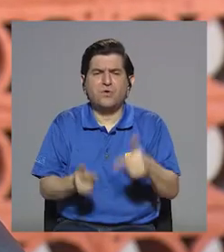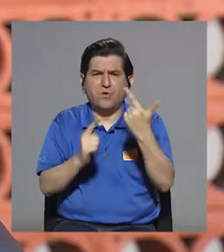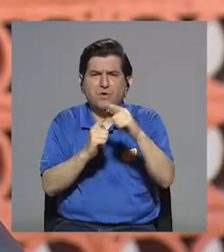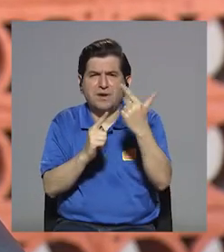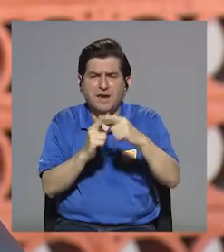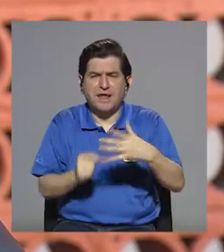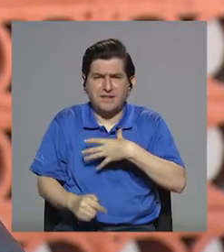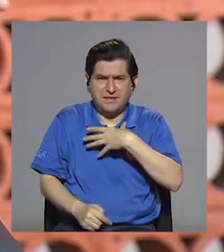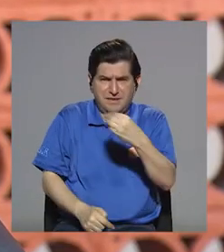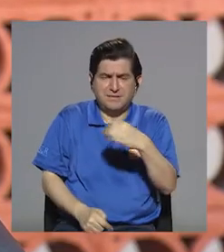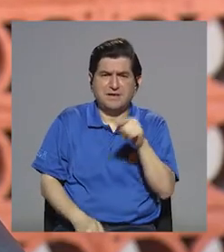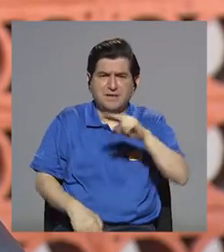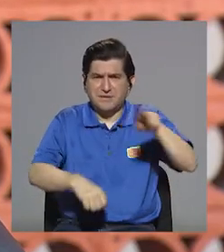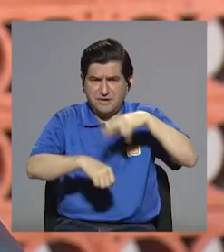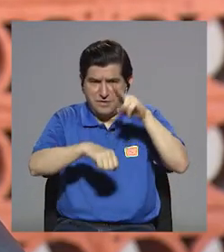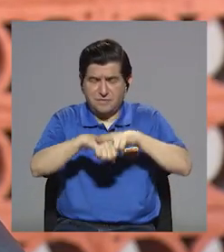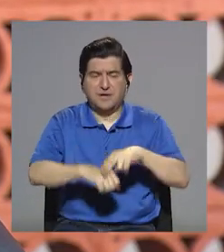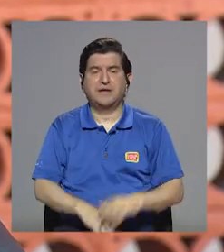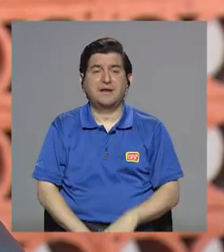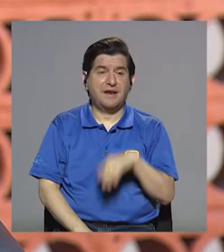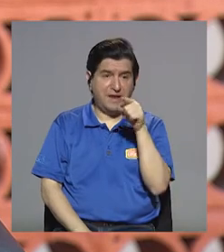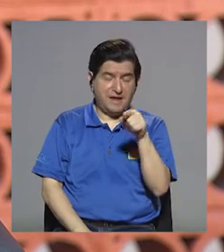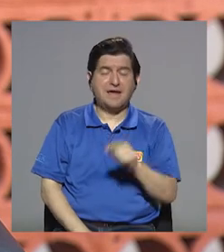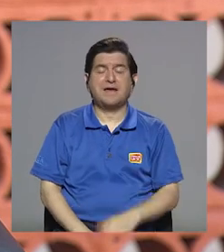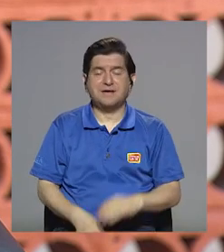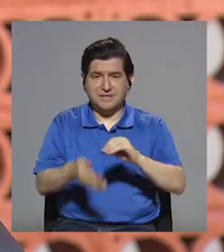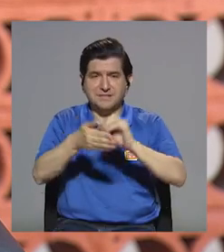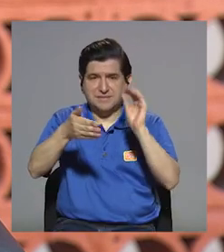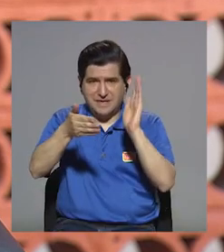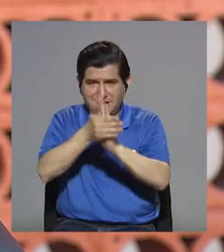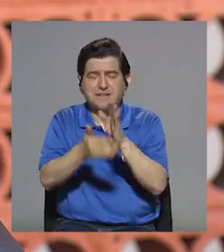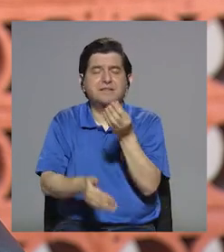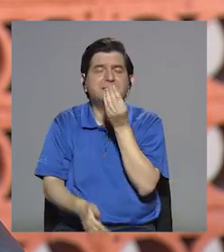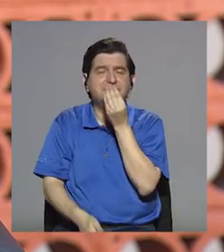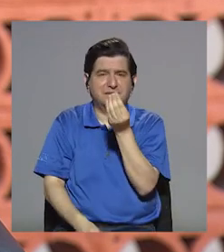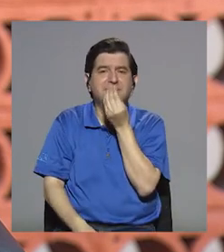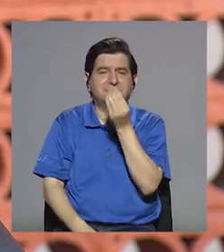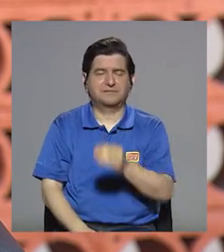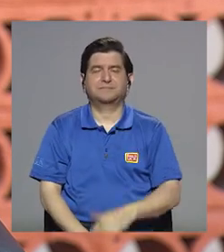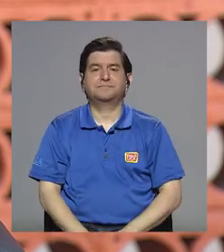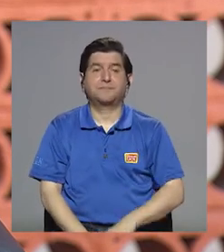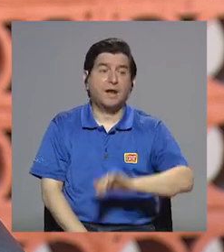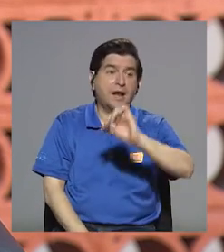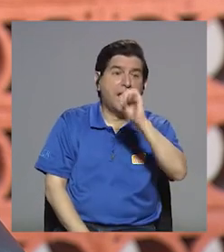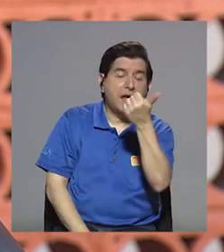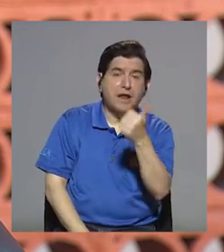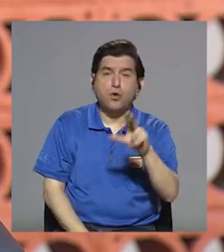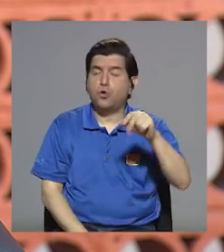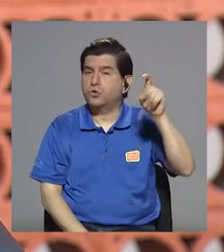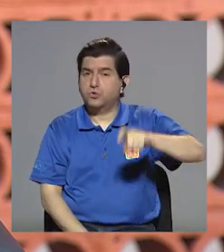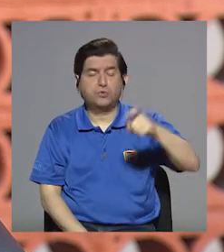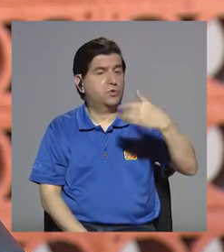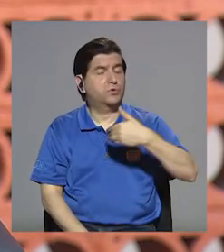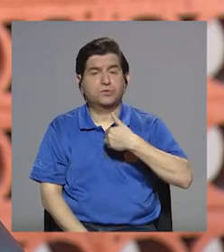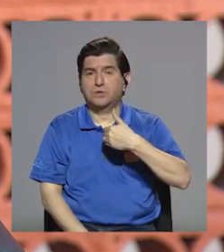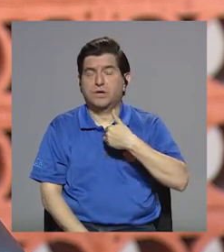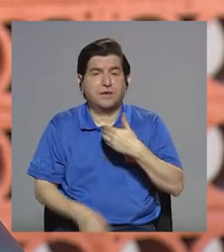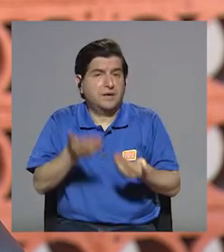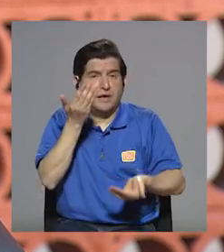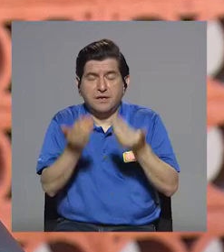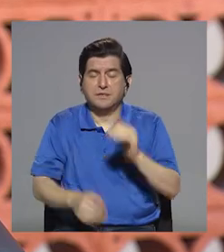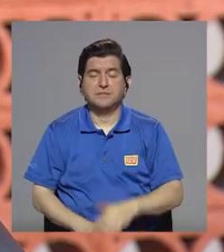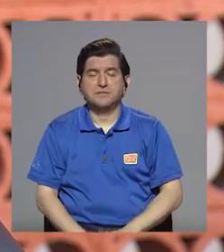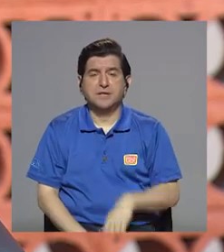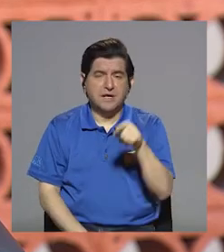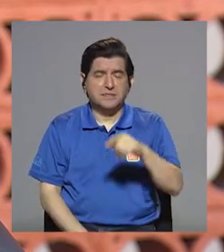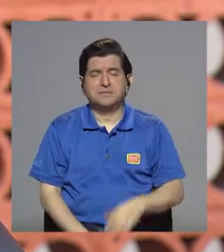común, ¿eso es lo que es? Eso se lo conoce como el etiquetado nutricional. El nutricional. Ajá. El otro, digo, no necesariamente tiene que estar ahí, los